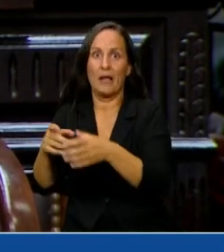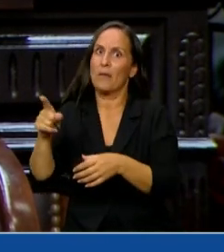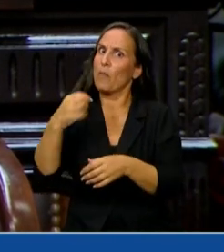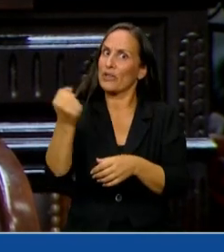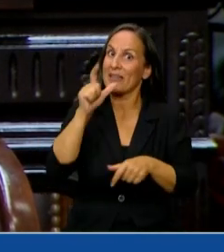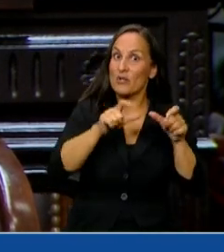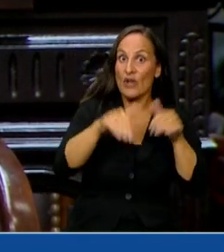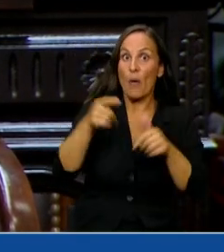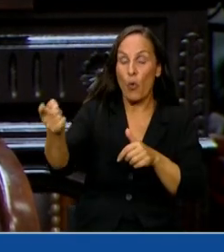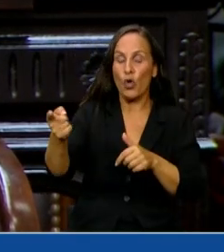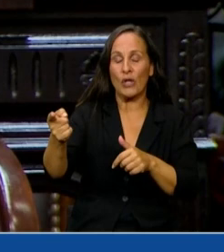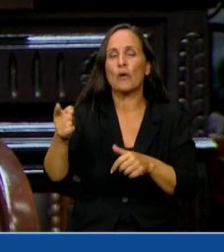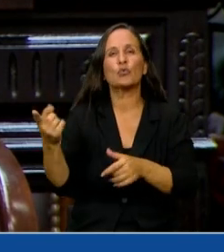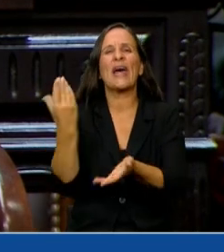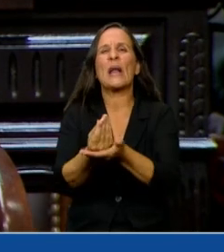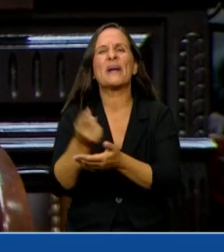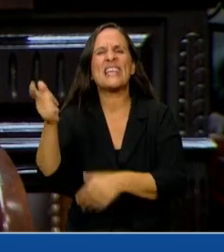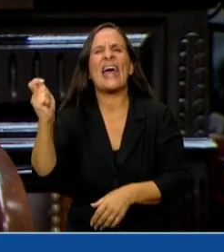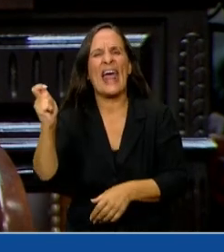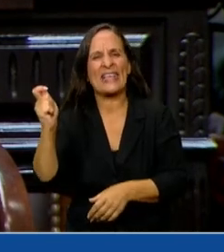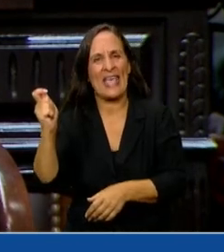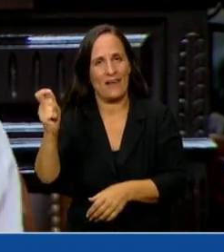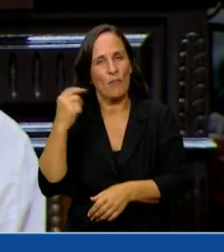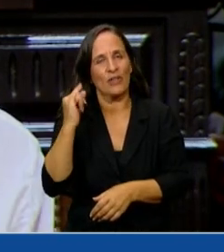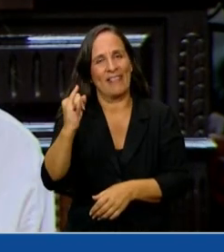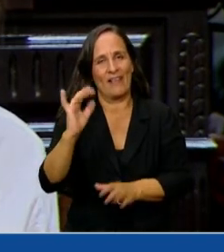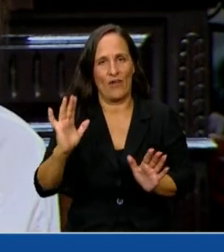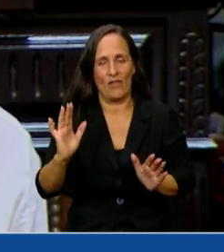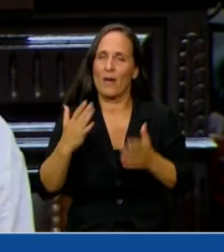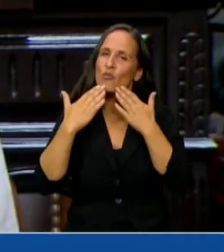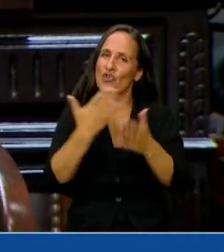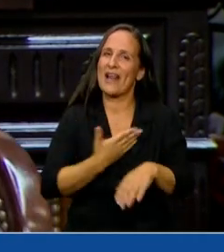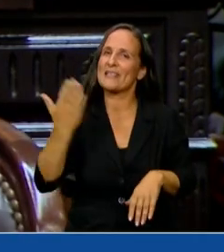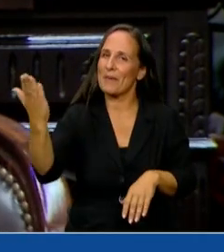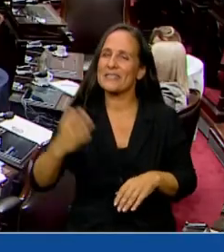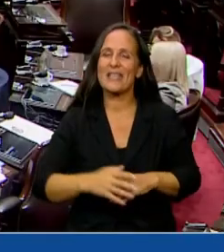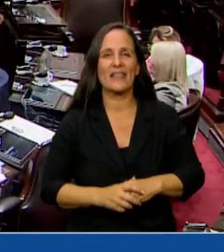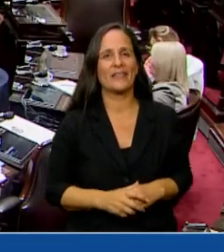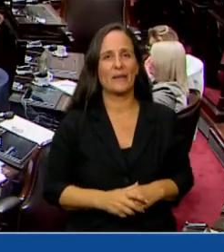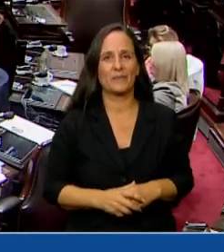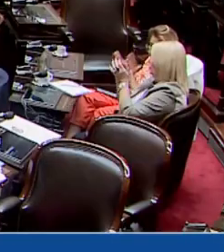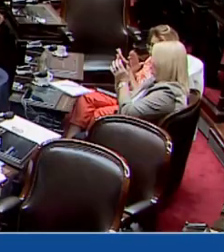verdaderamente cuando se sientan en esas bancas. Muchas gracias, señor Presidente. Muchas gracias.